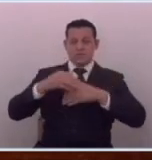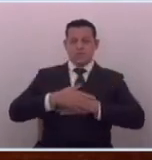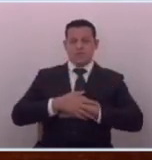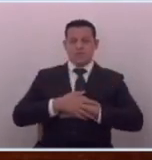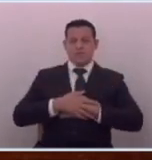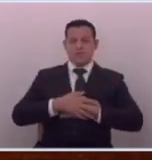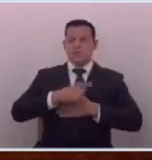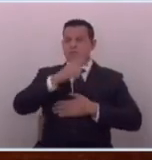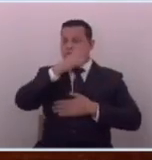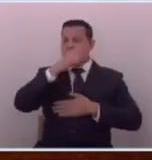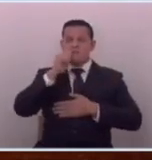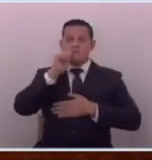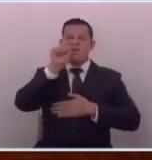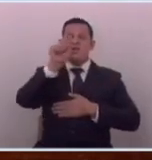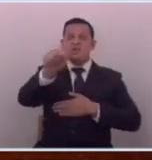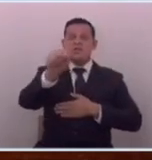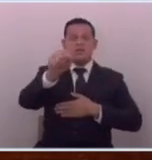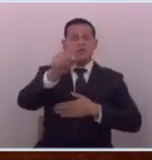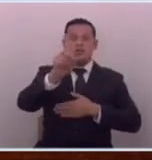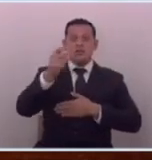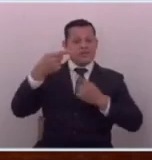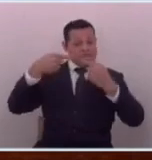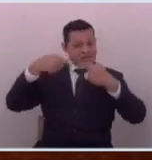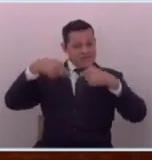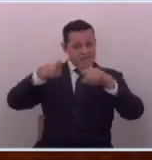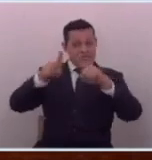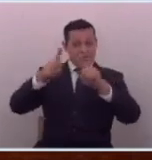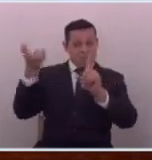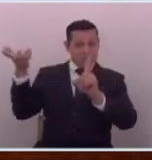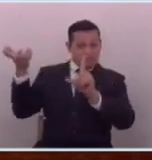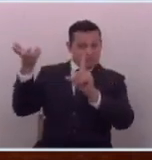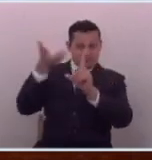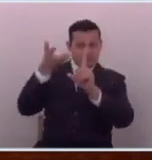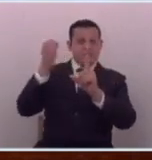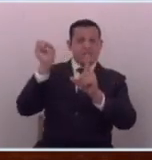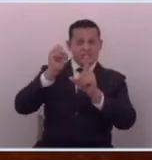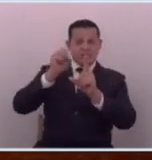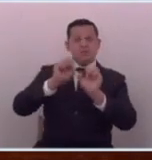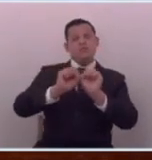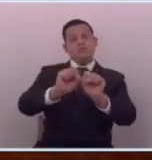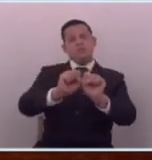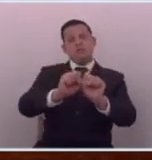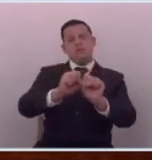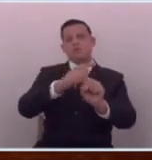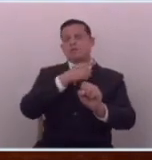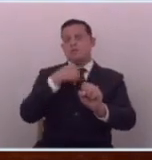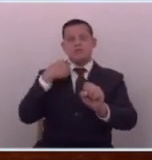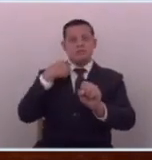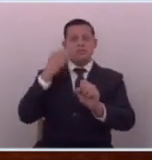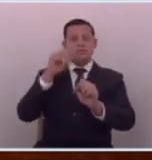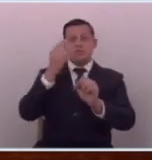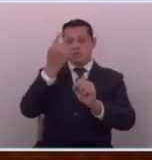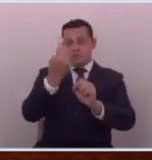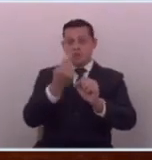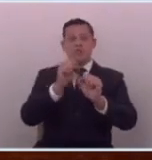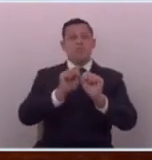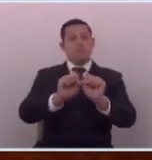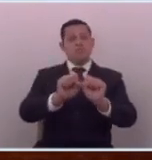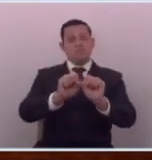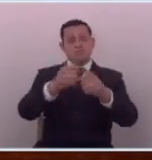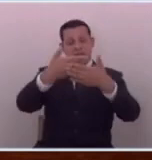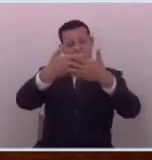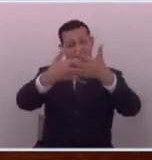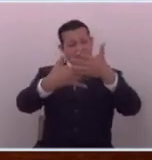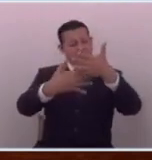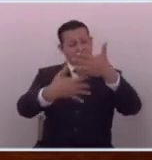manden a callar a este y no crean que siempre era con una persecución que si la hubo hubo muertes también lo hubo hubo muerta hay un